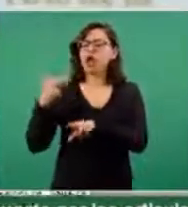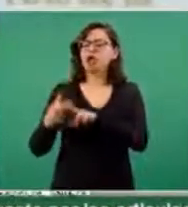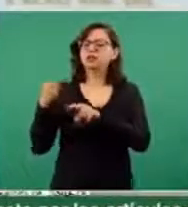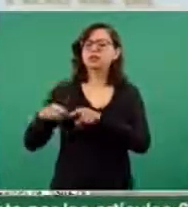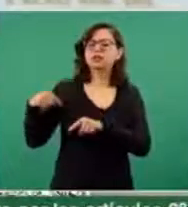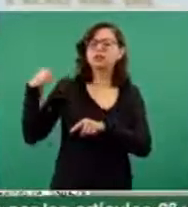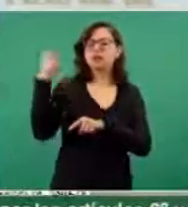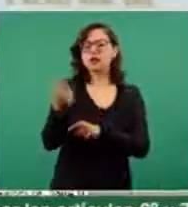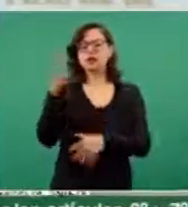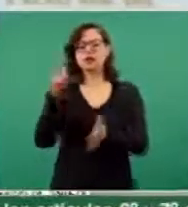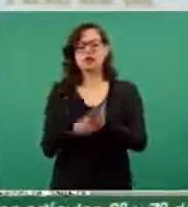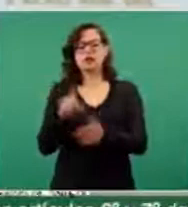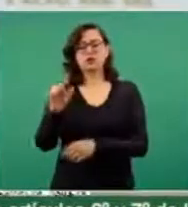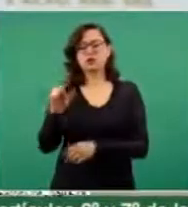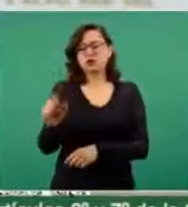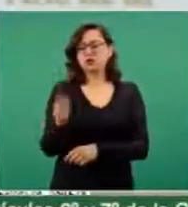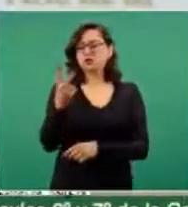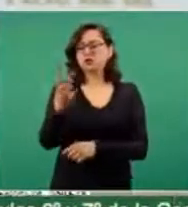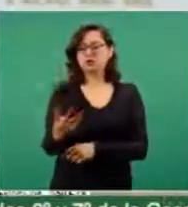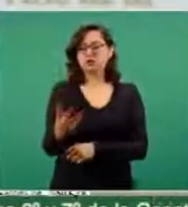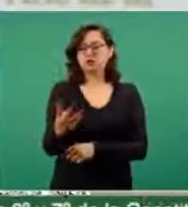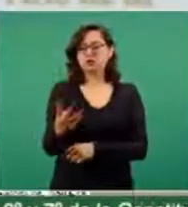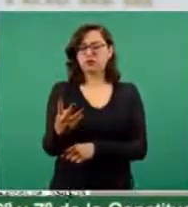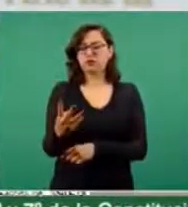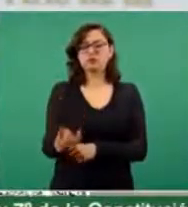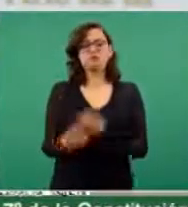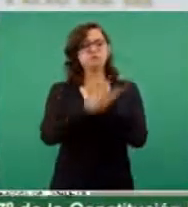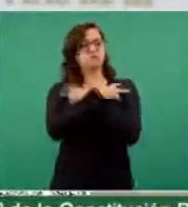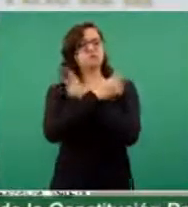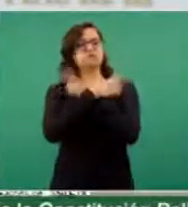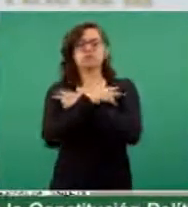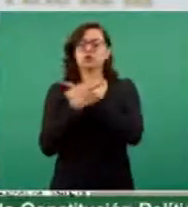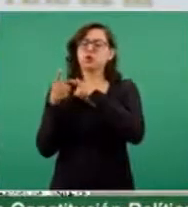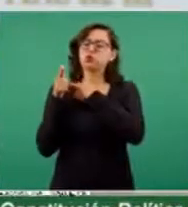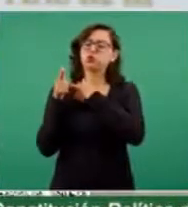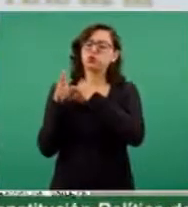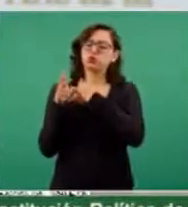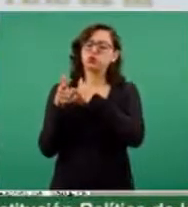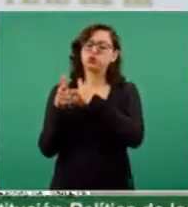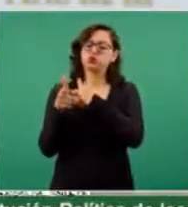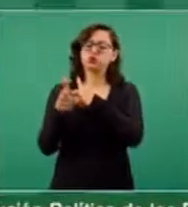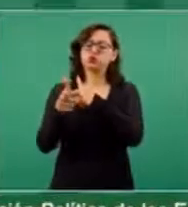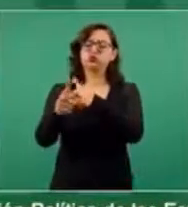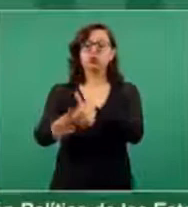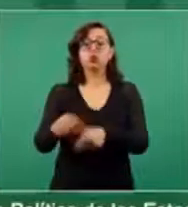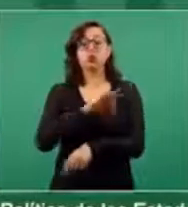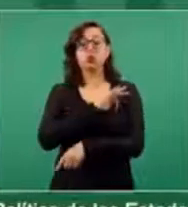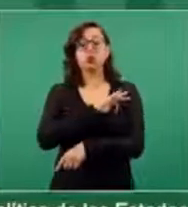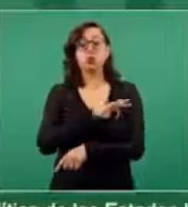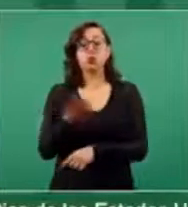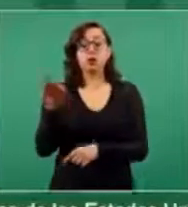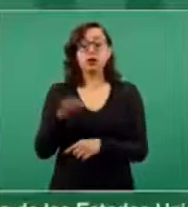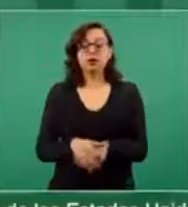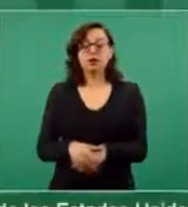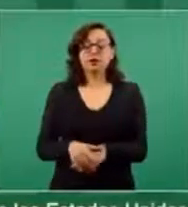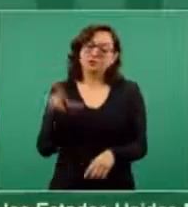hasta finales del 2024 en vacaciones, con vacaciones